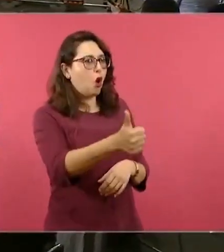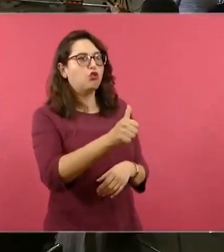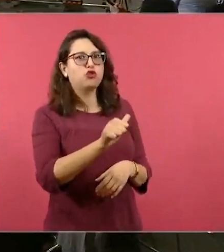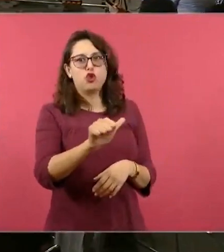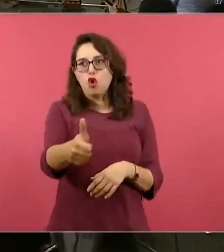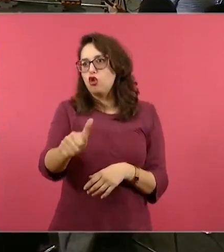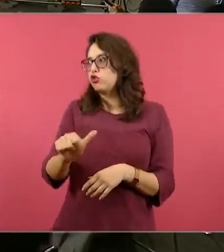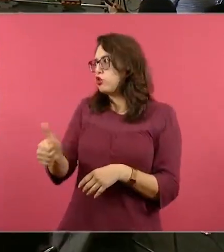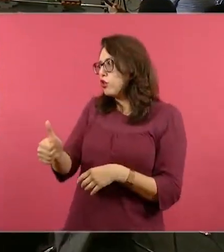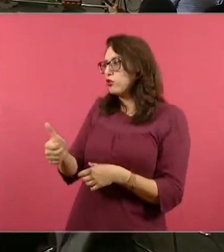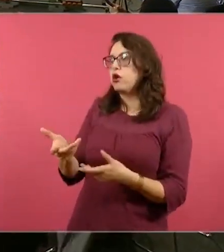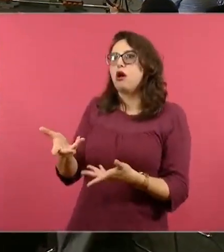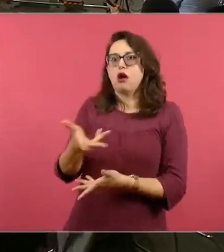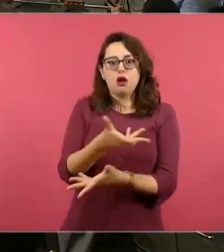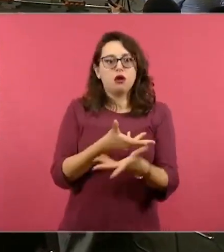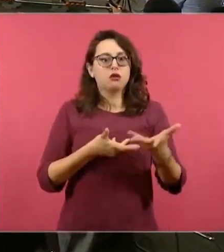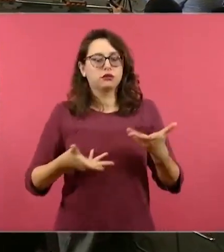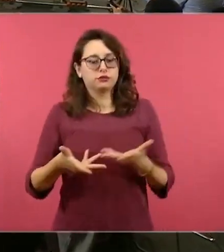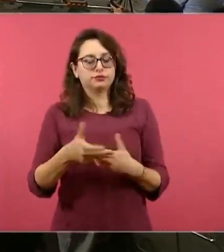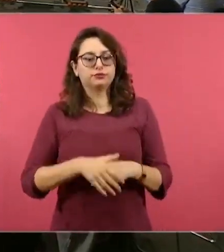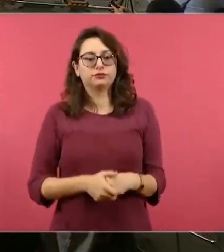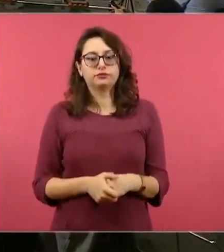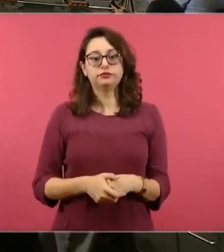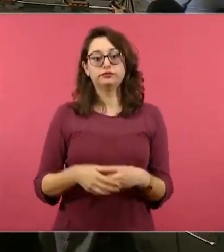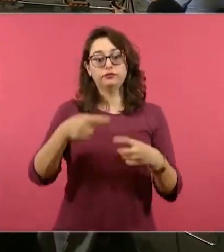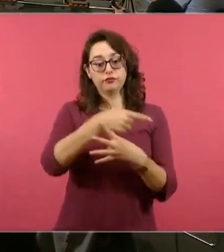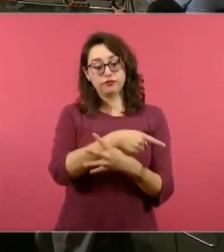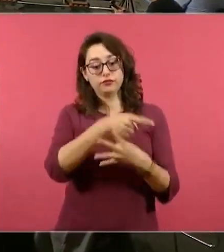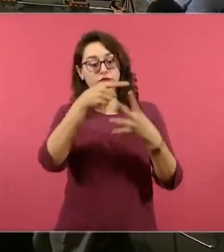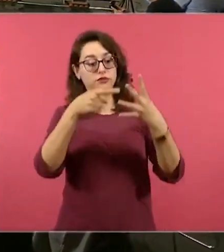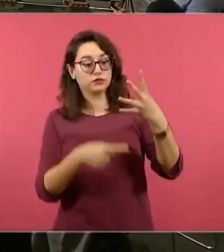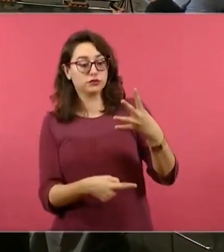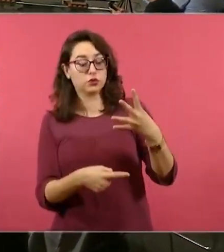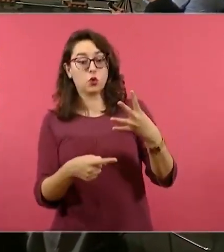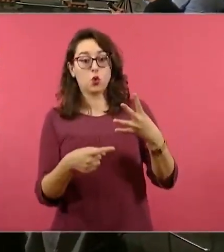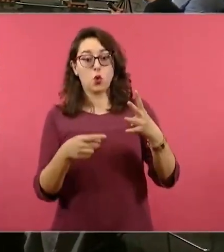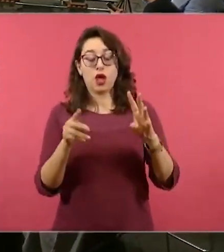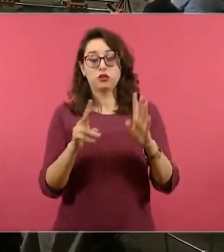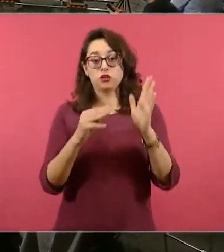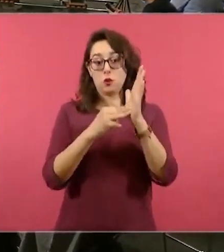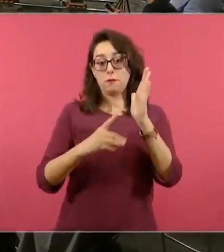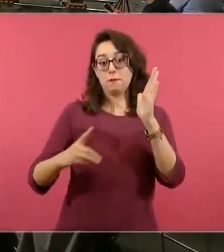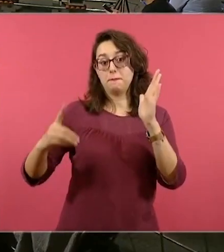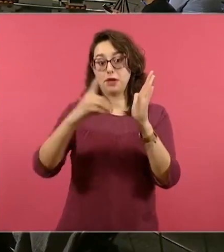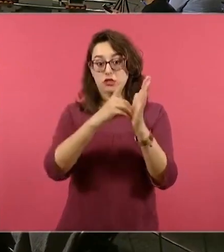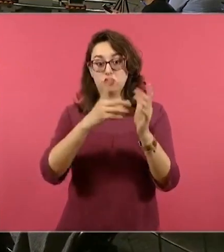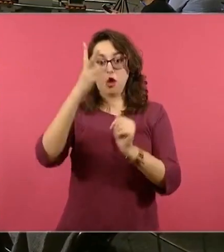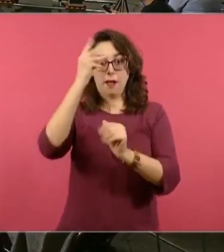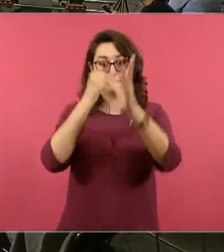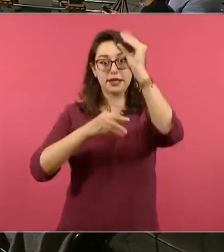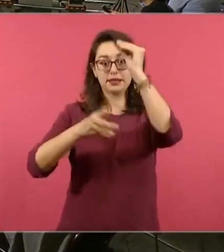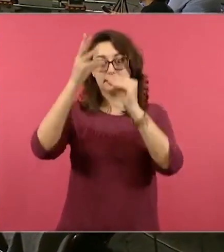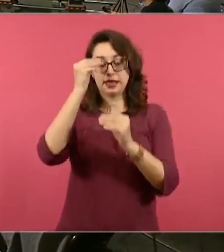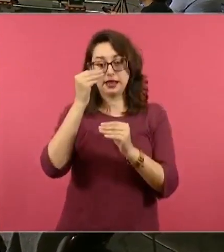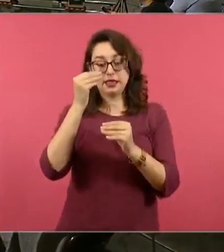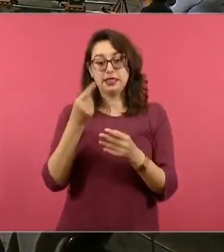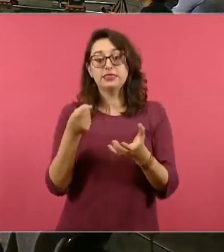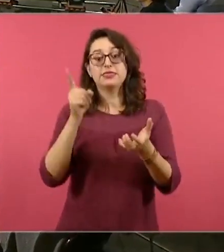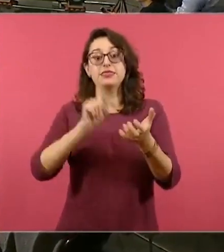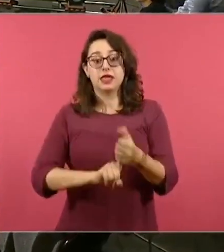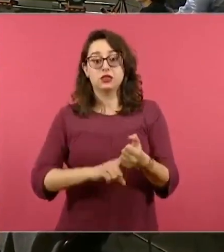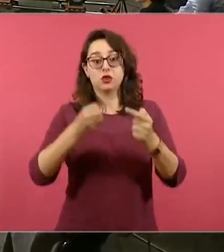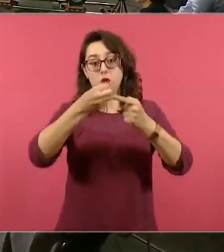De una forma ideal, los cuatro campos de saberes que ya mencionó Alberto, tienen nueve fases con las que trabajamos. Sin embargo,